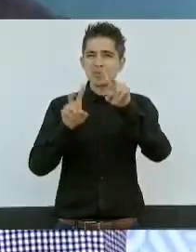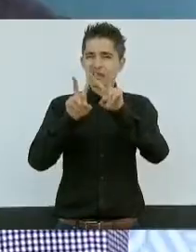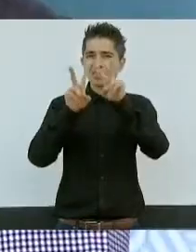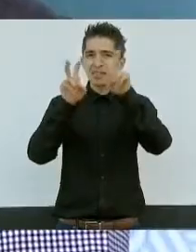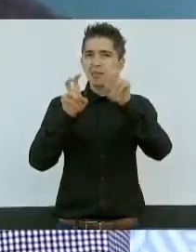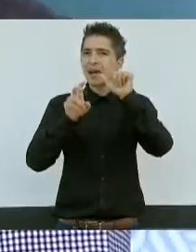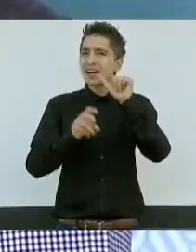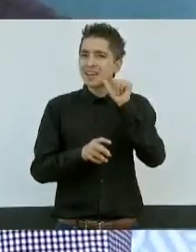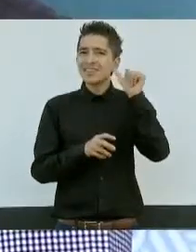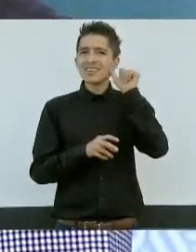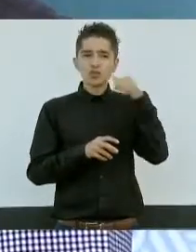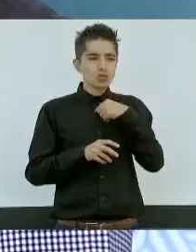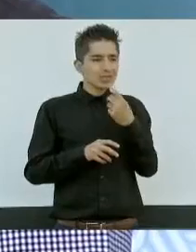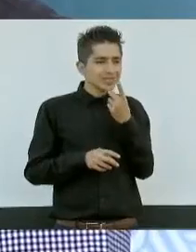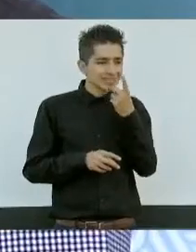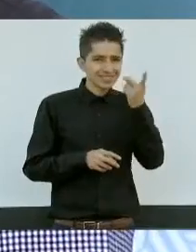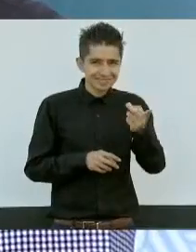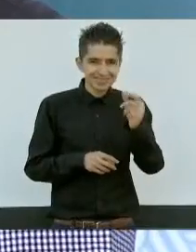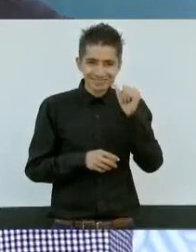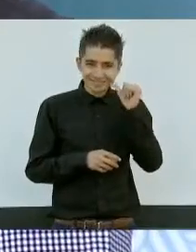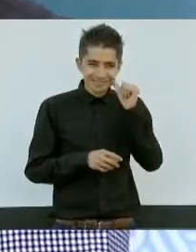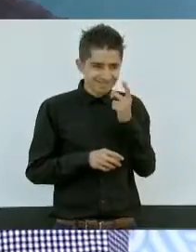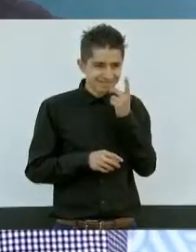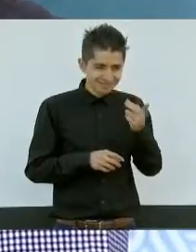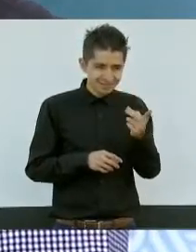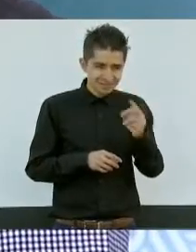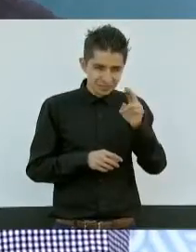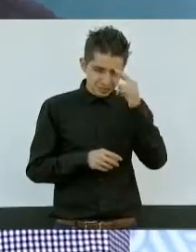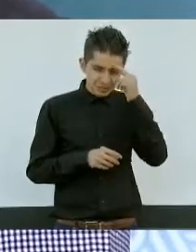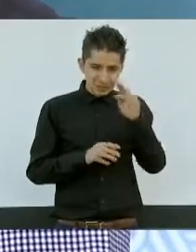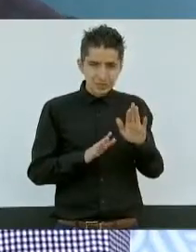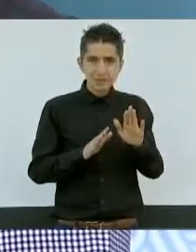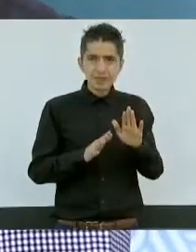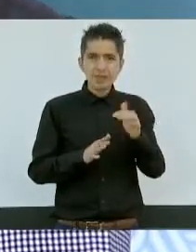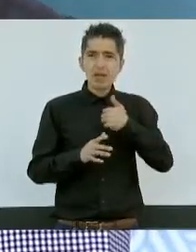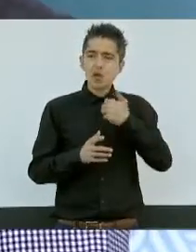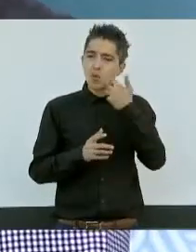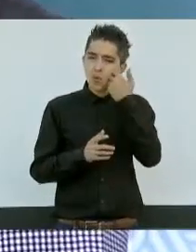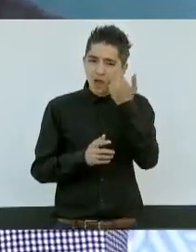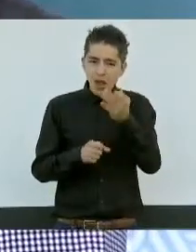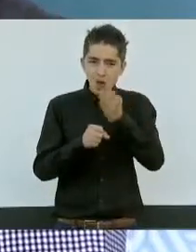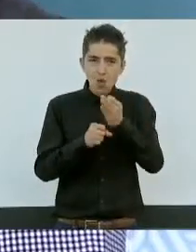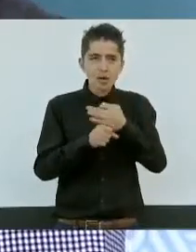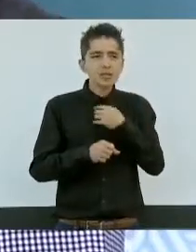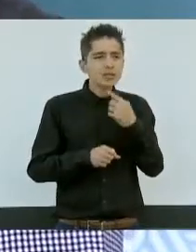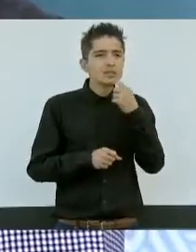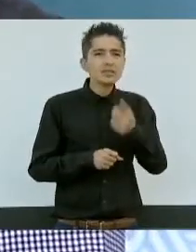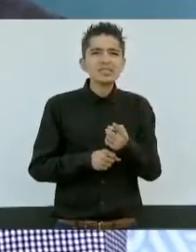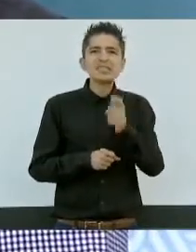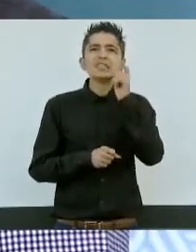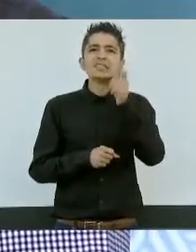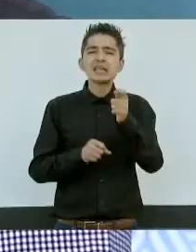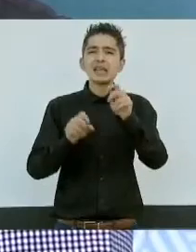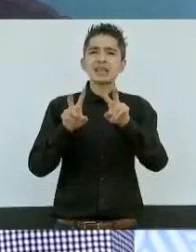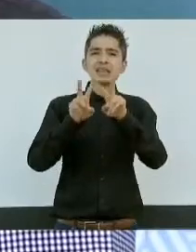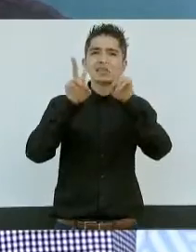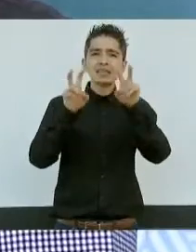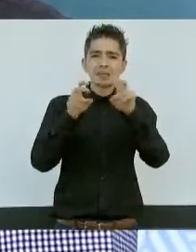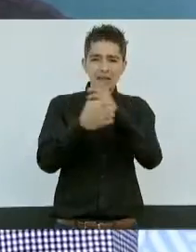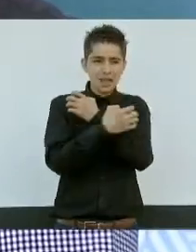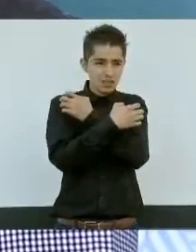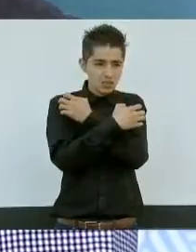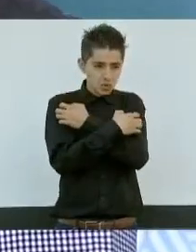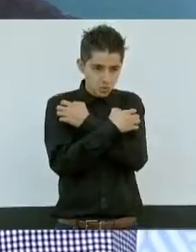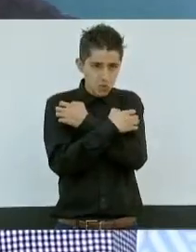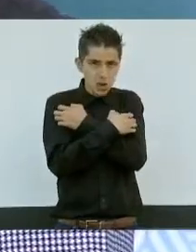comentaba, señor presidente, que quiero abordarlo, es el tema educativo, que usted